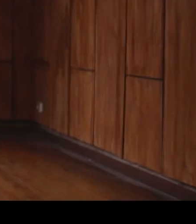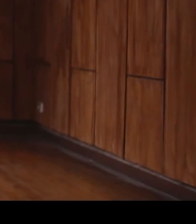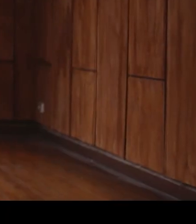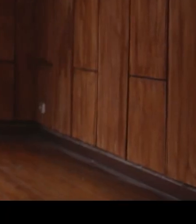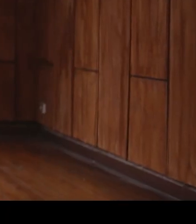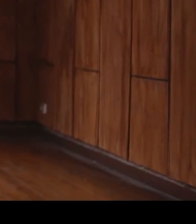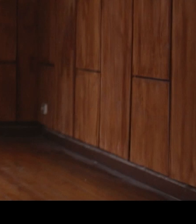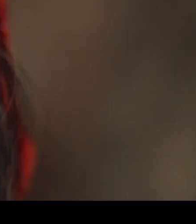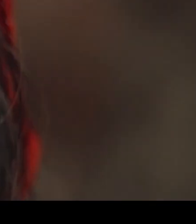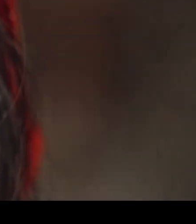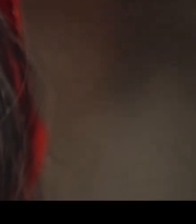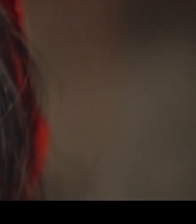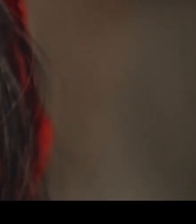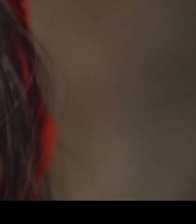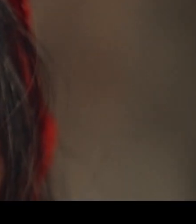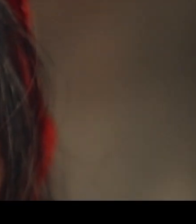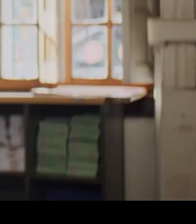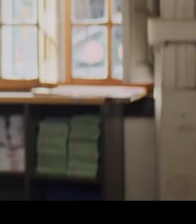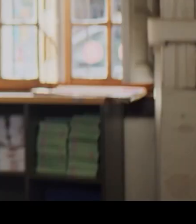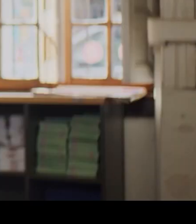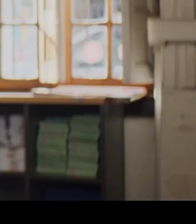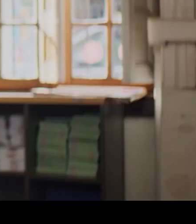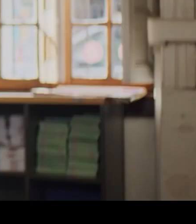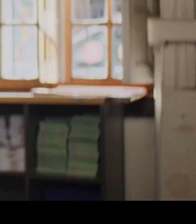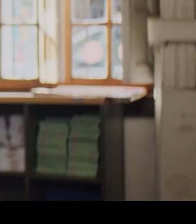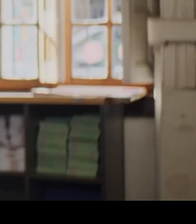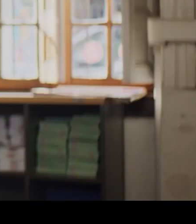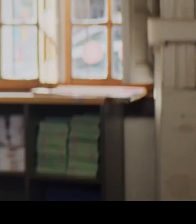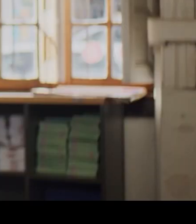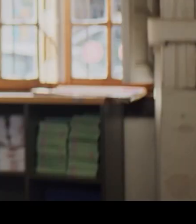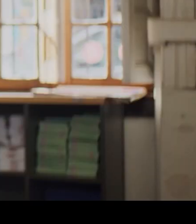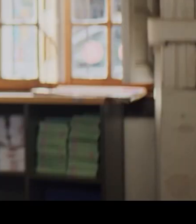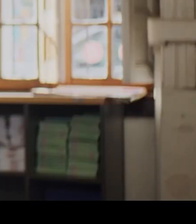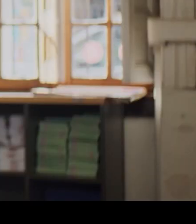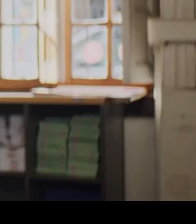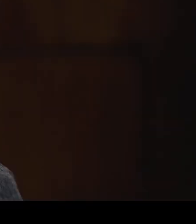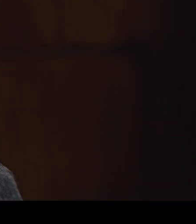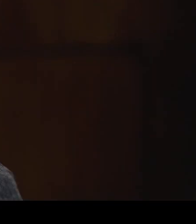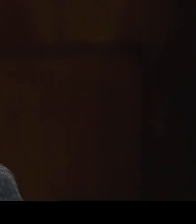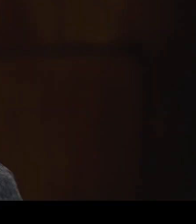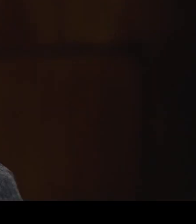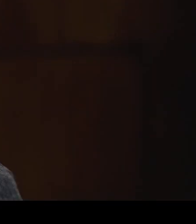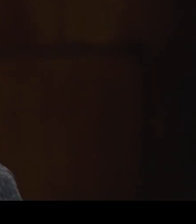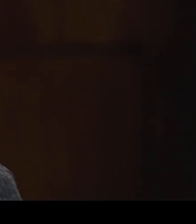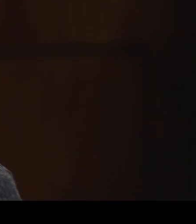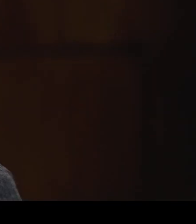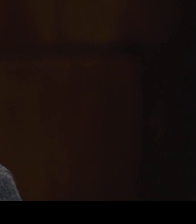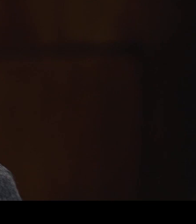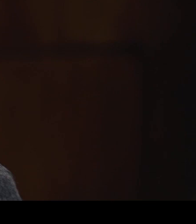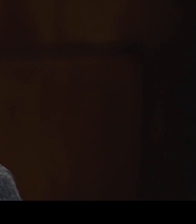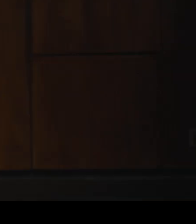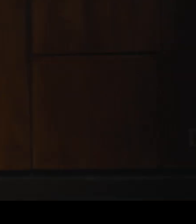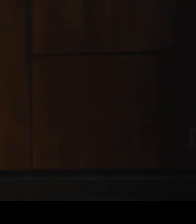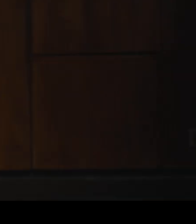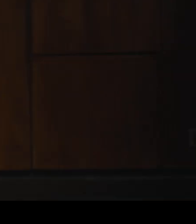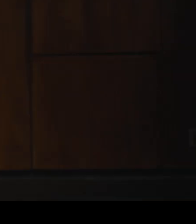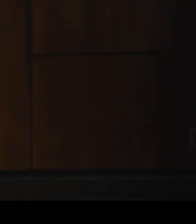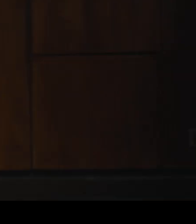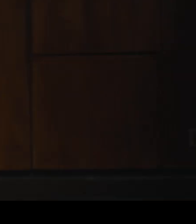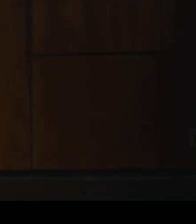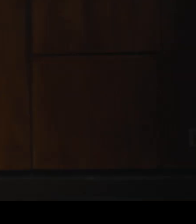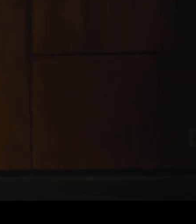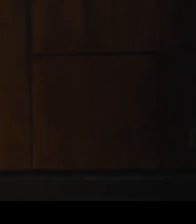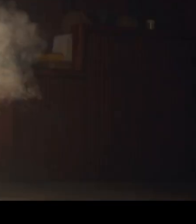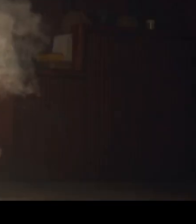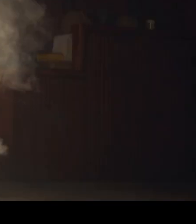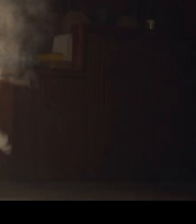En el año 98 nos enteramos con mi marido que vivíamos con VIH. Llegó a mi puerta. Yo no lo busqué.